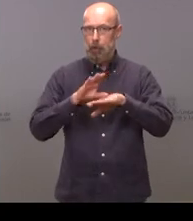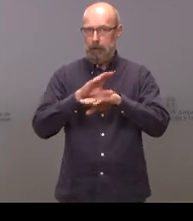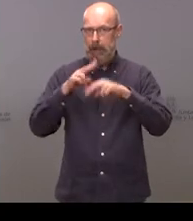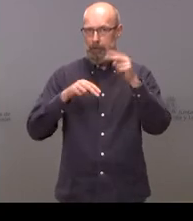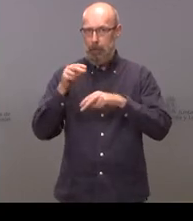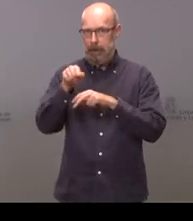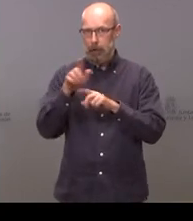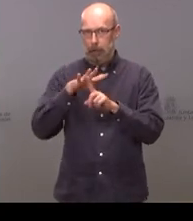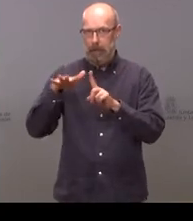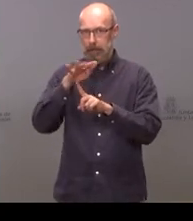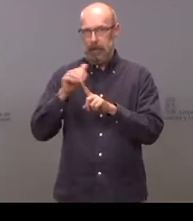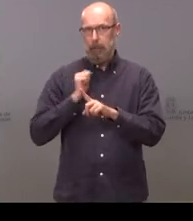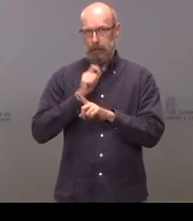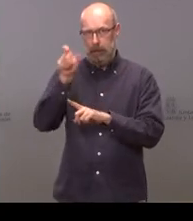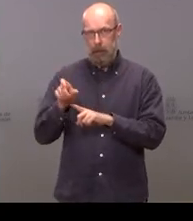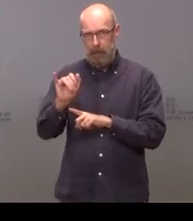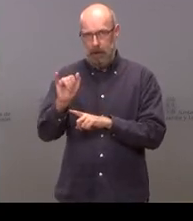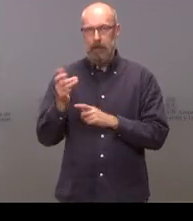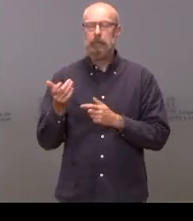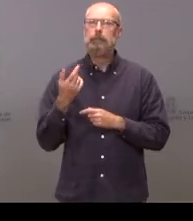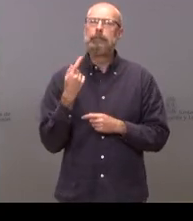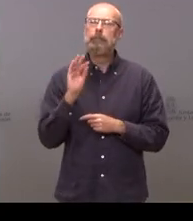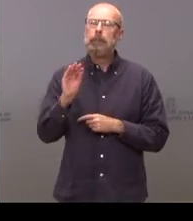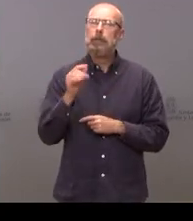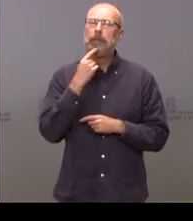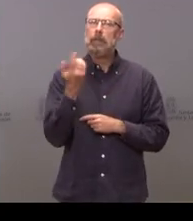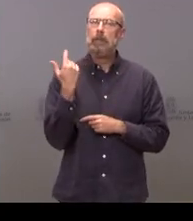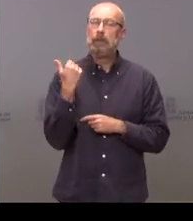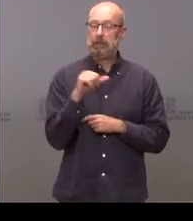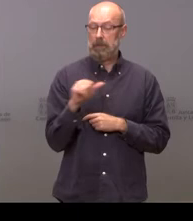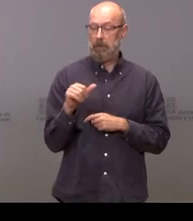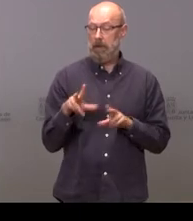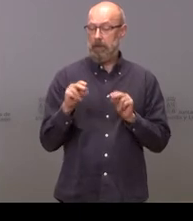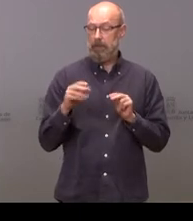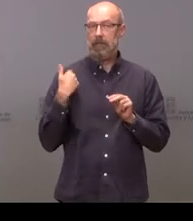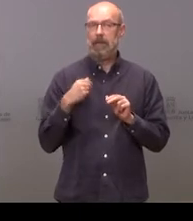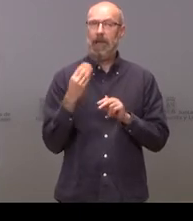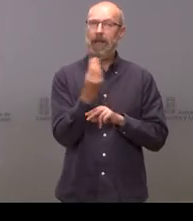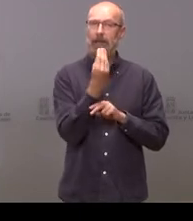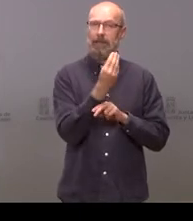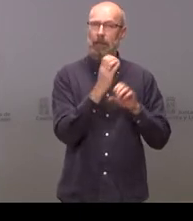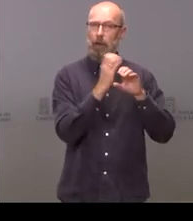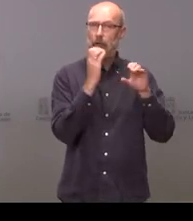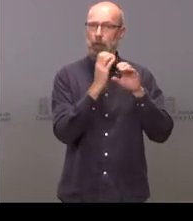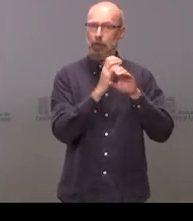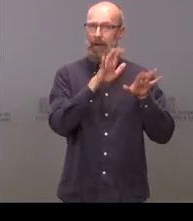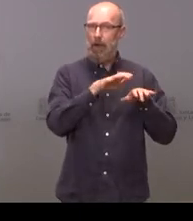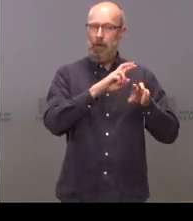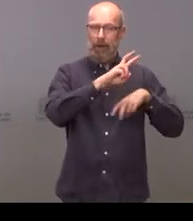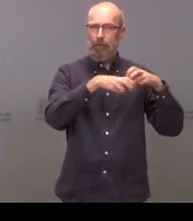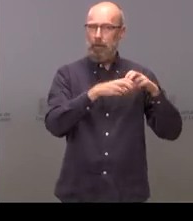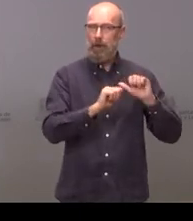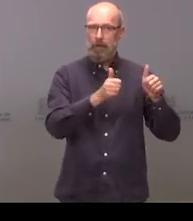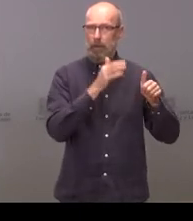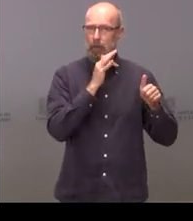aprovechando su presencia Por un lado se acaba la semana no han comenzado las obras de la estación de autobuses de reforma de estación de autobuses de León Quedé